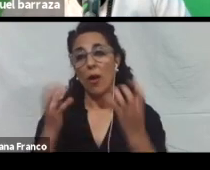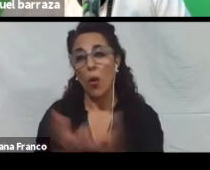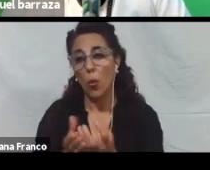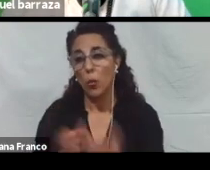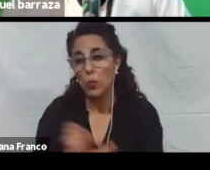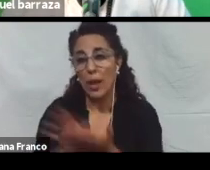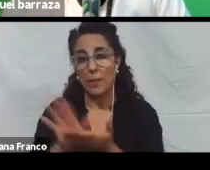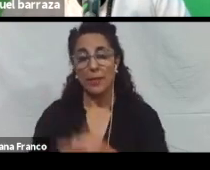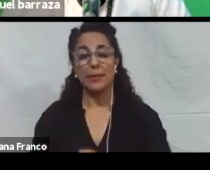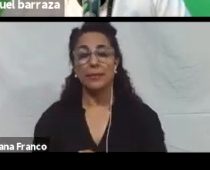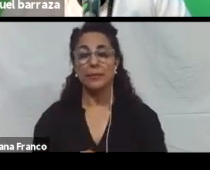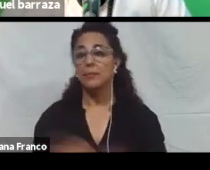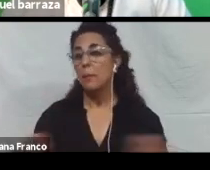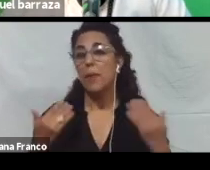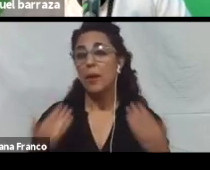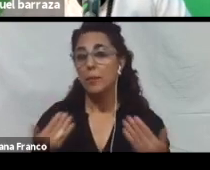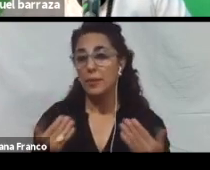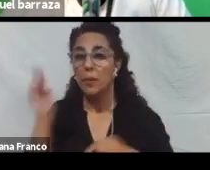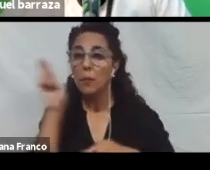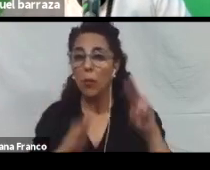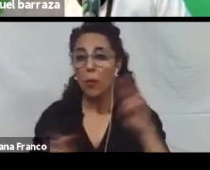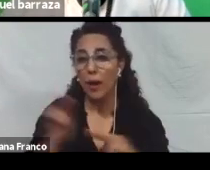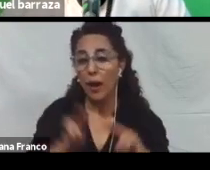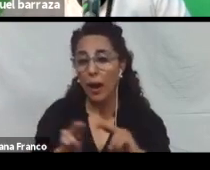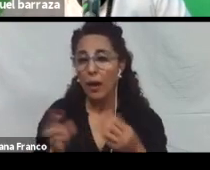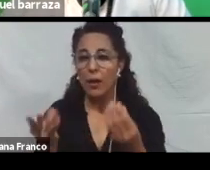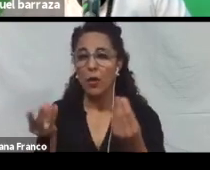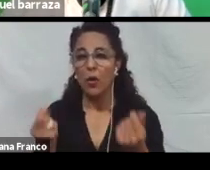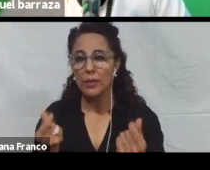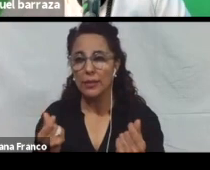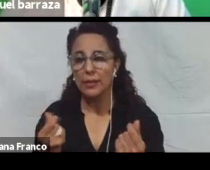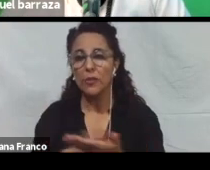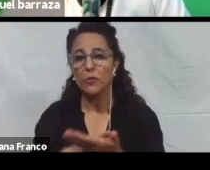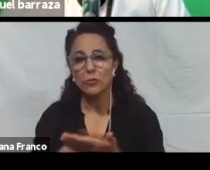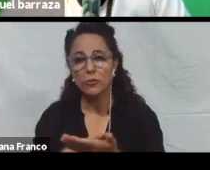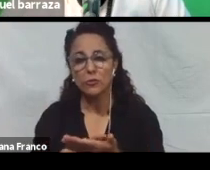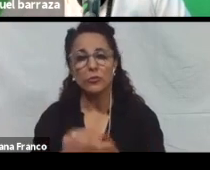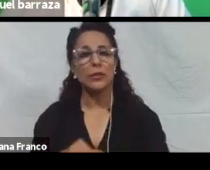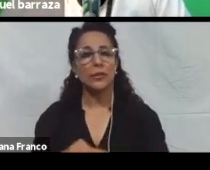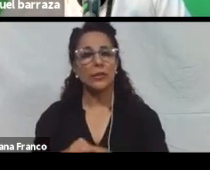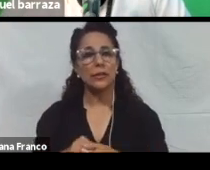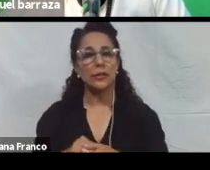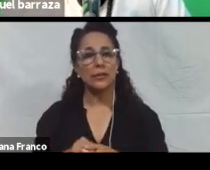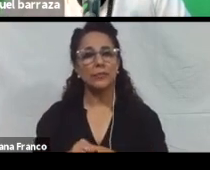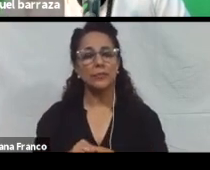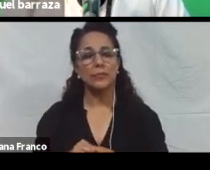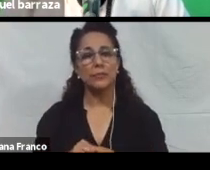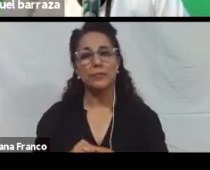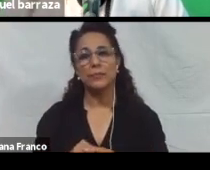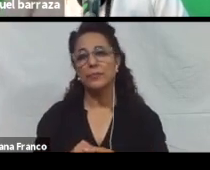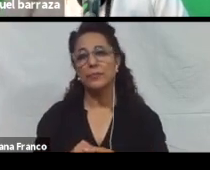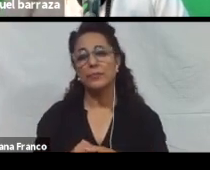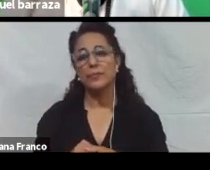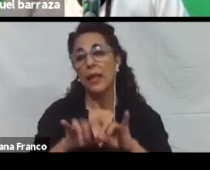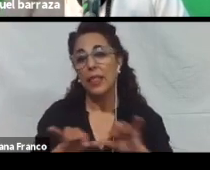Tiene que permitir buscar contenidos. En toda esa estructura. Si está dentro de una